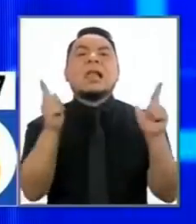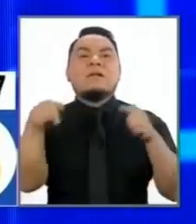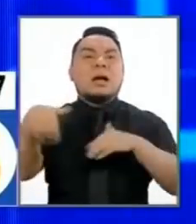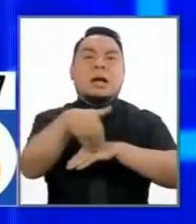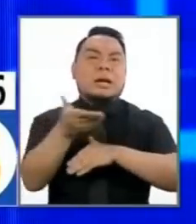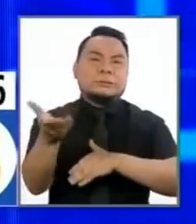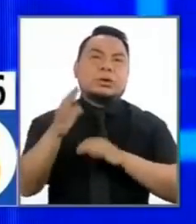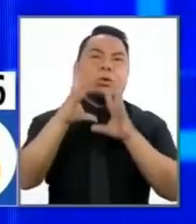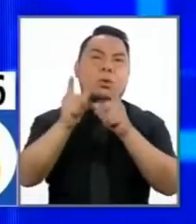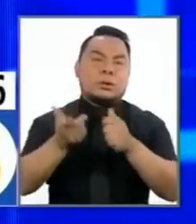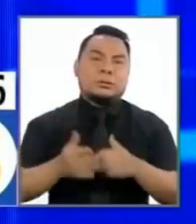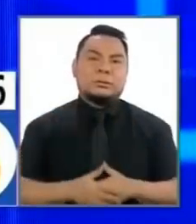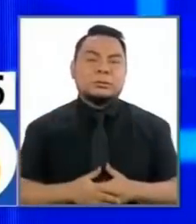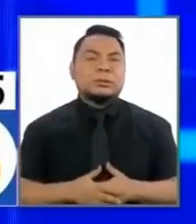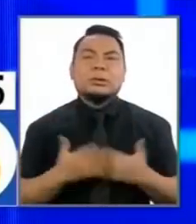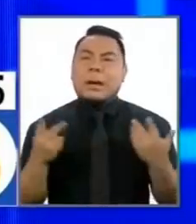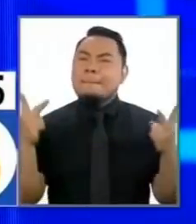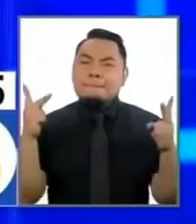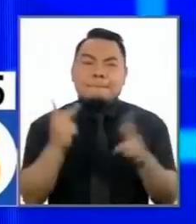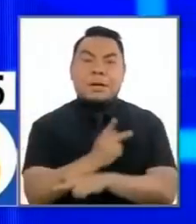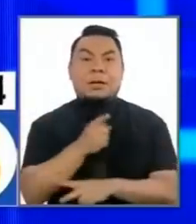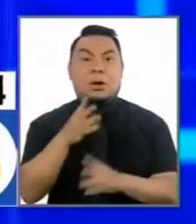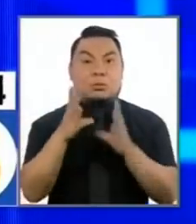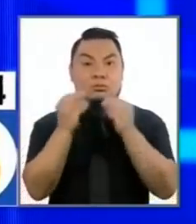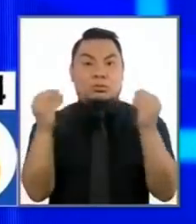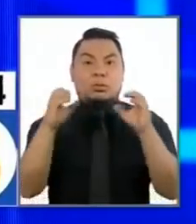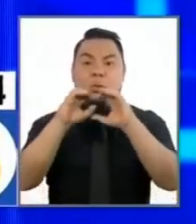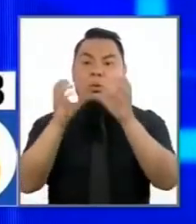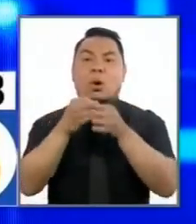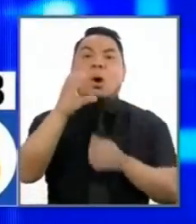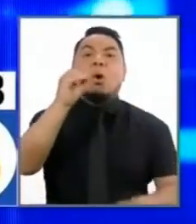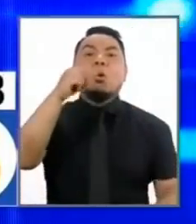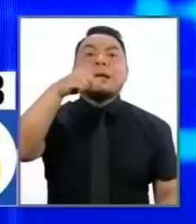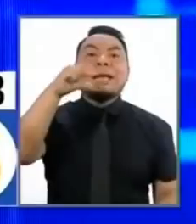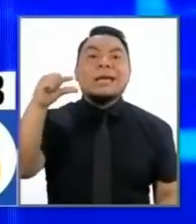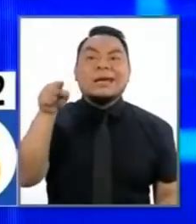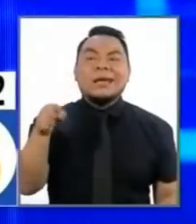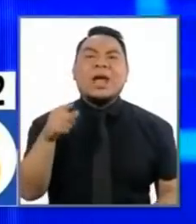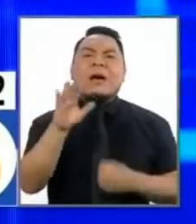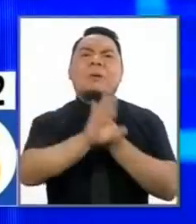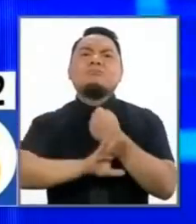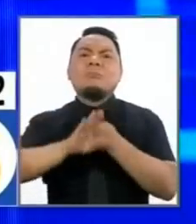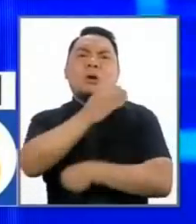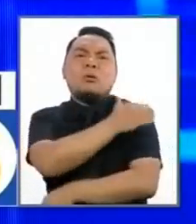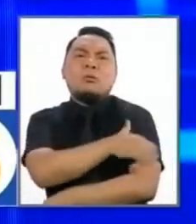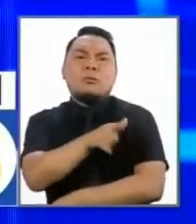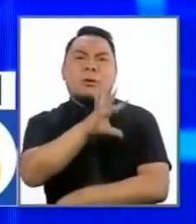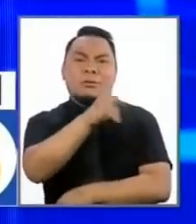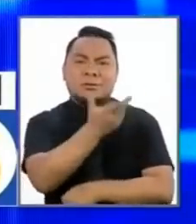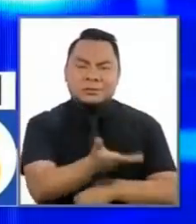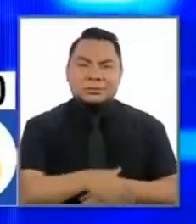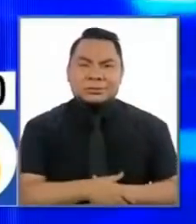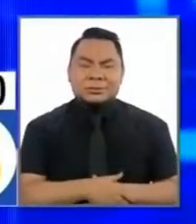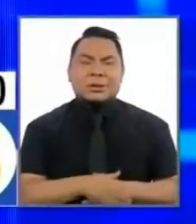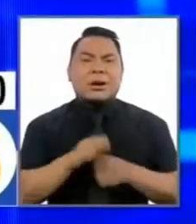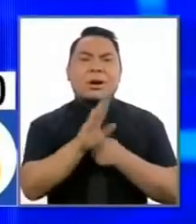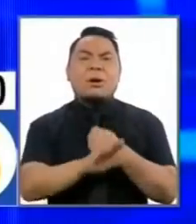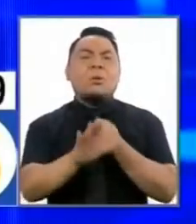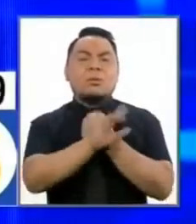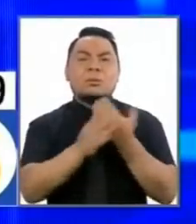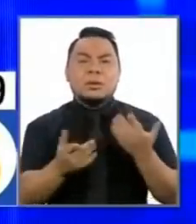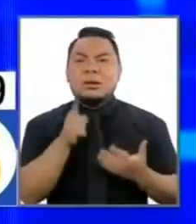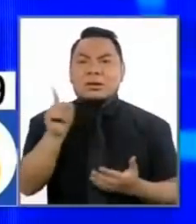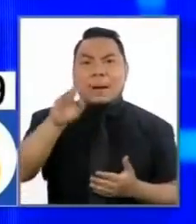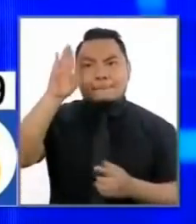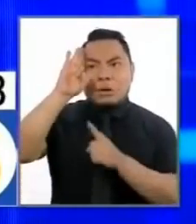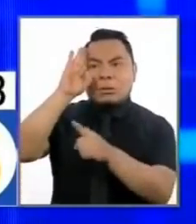delincuentes. Lo grave es que muchas ONGs defienden a esos delincuentes y más no a los policías que